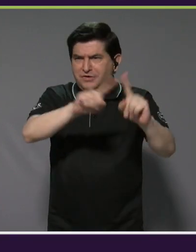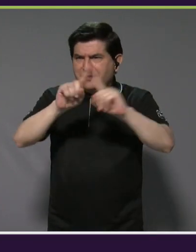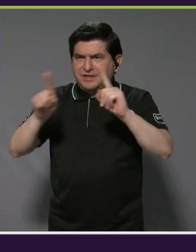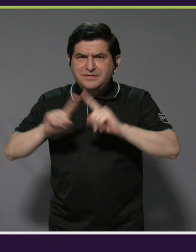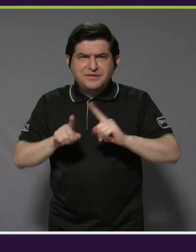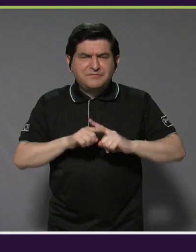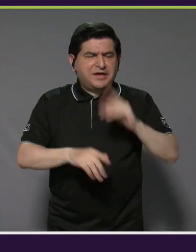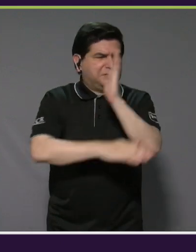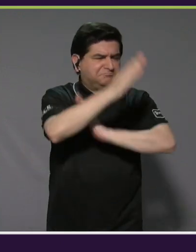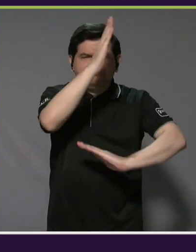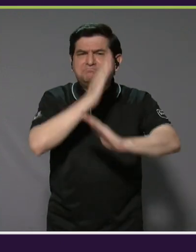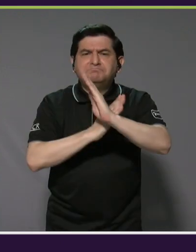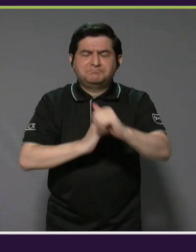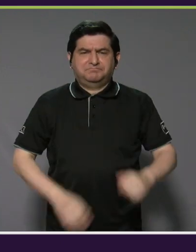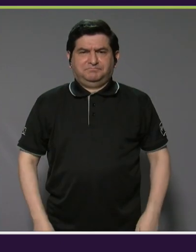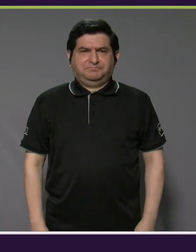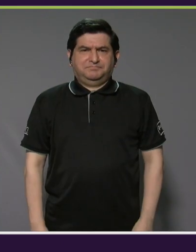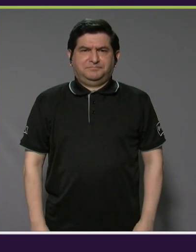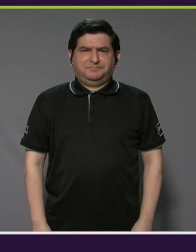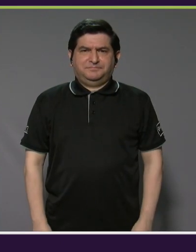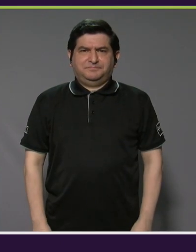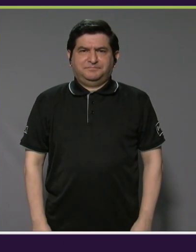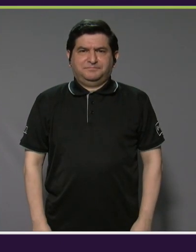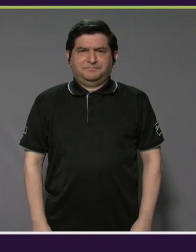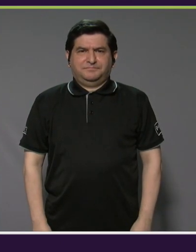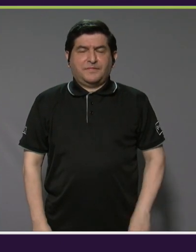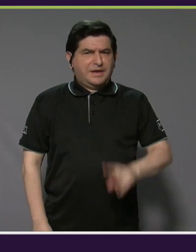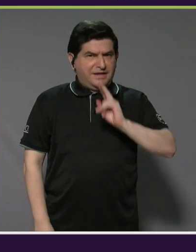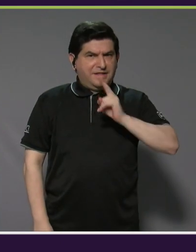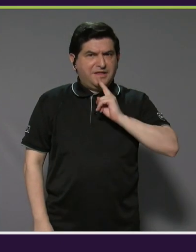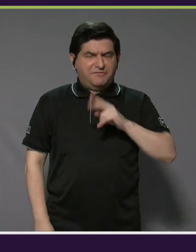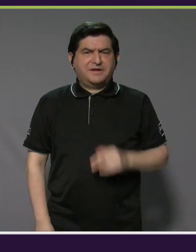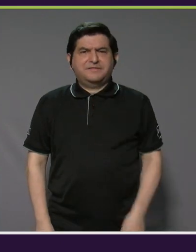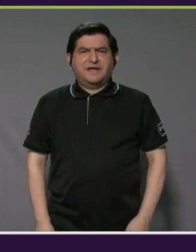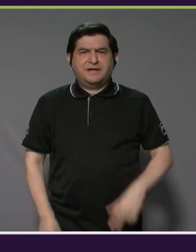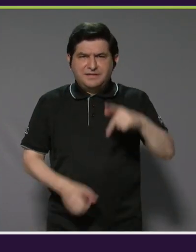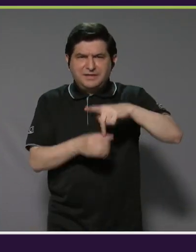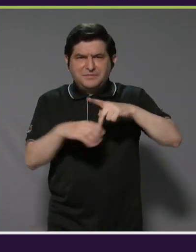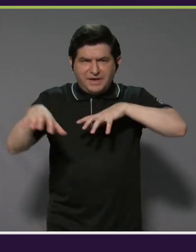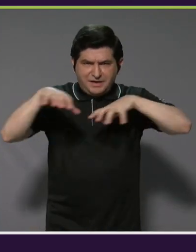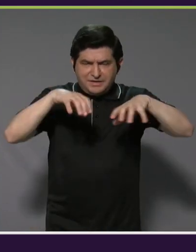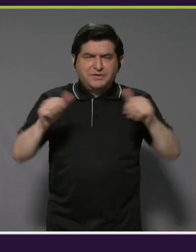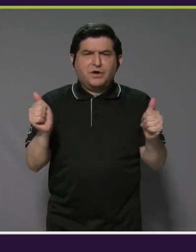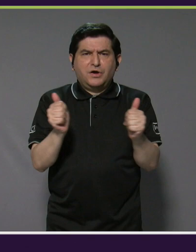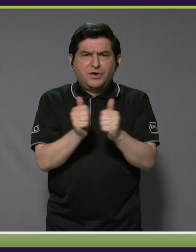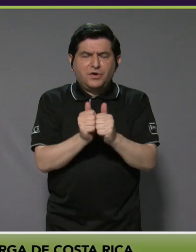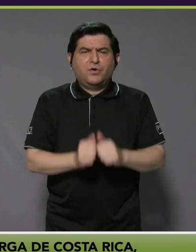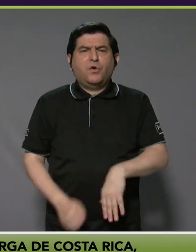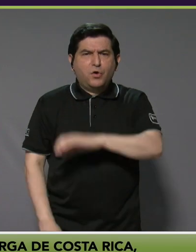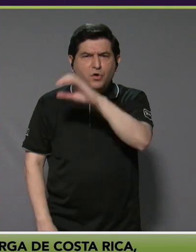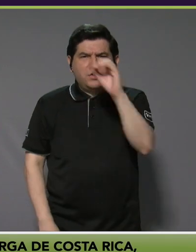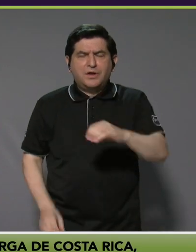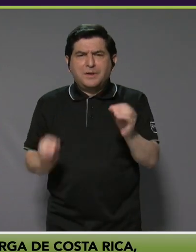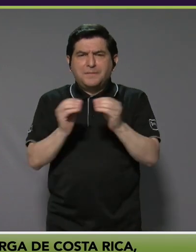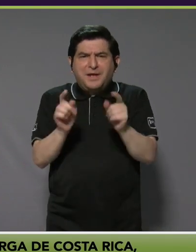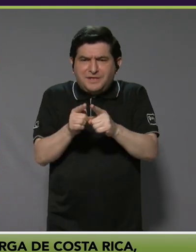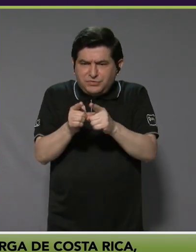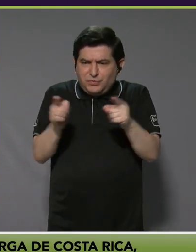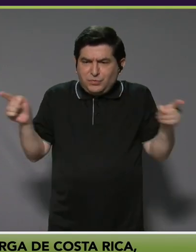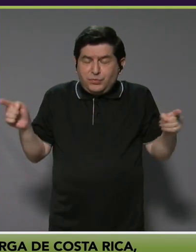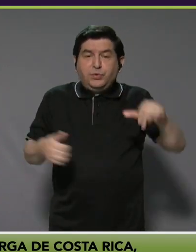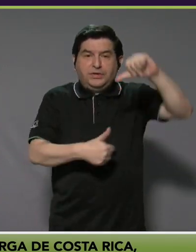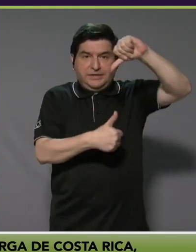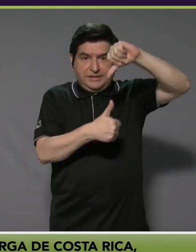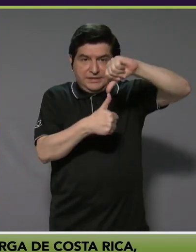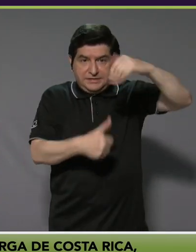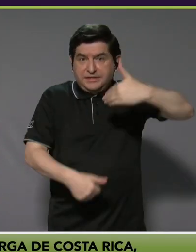discapacidades. Y la verdad que estar aquí en este evento, junto con una de las olas más largas de Centroamérica,